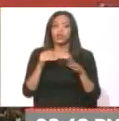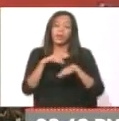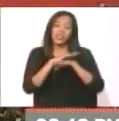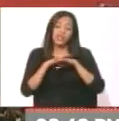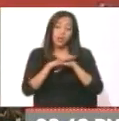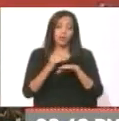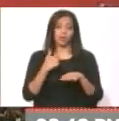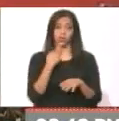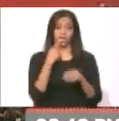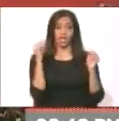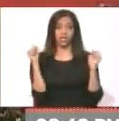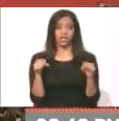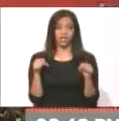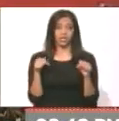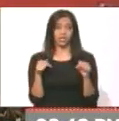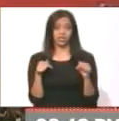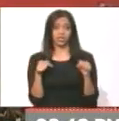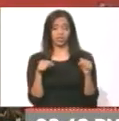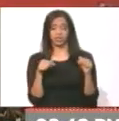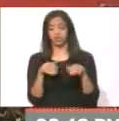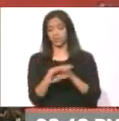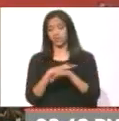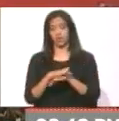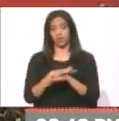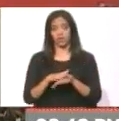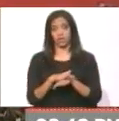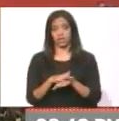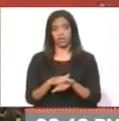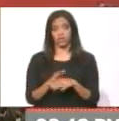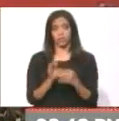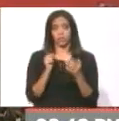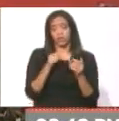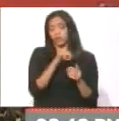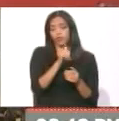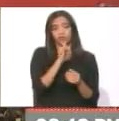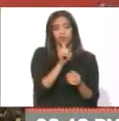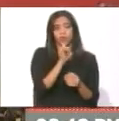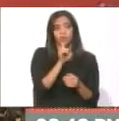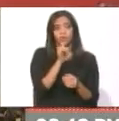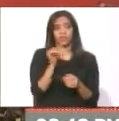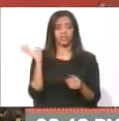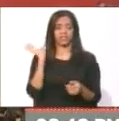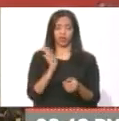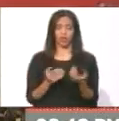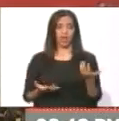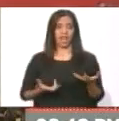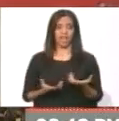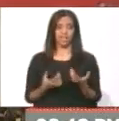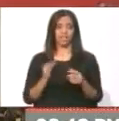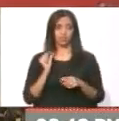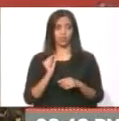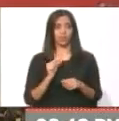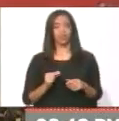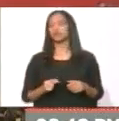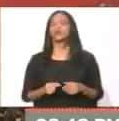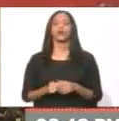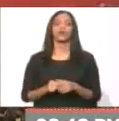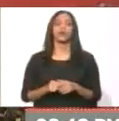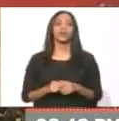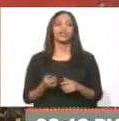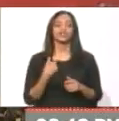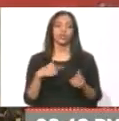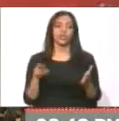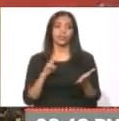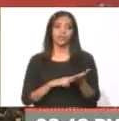por lo que yo dije aquí, que me corresponde pedirle disculpas al compañero, porque fue una información que llegó en caliente en ese momento. Y yo le repetí.